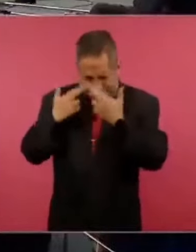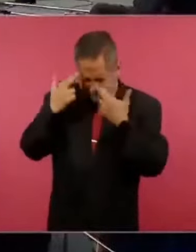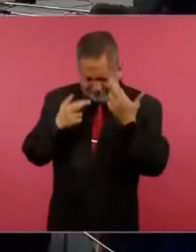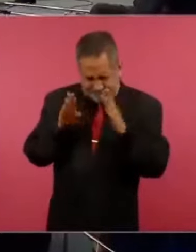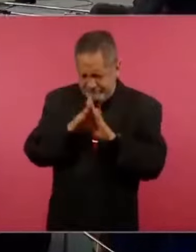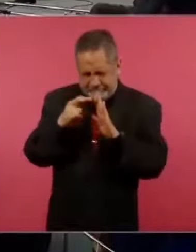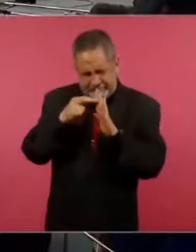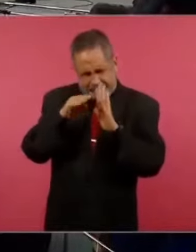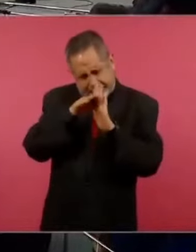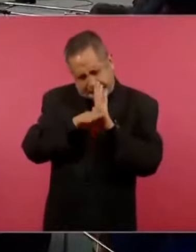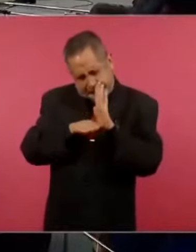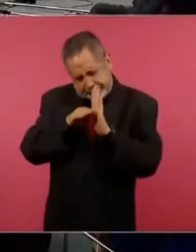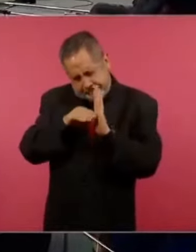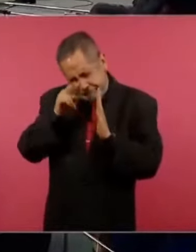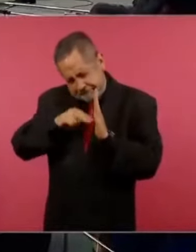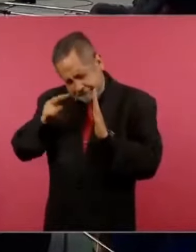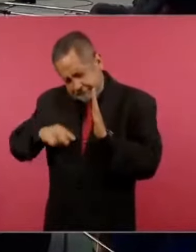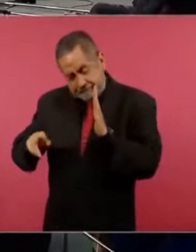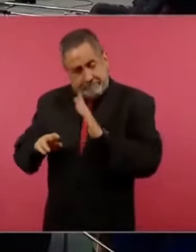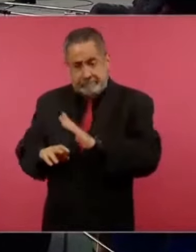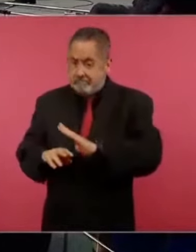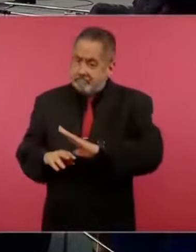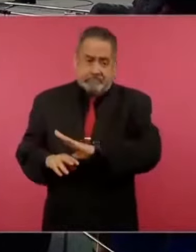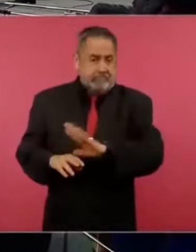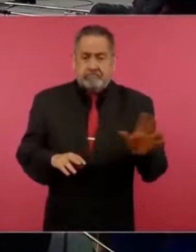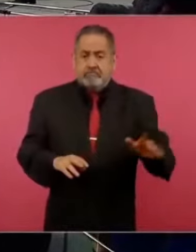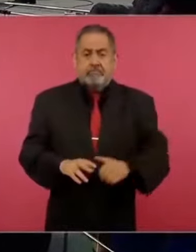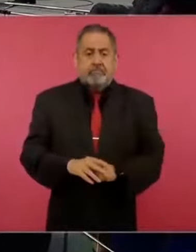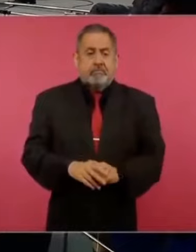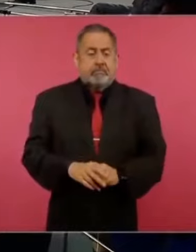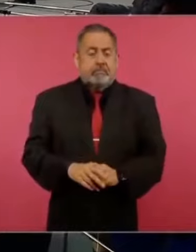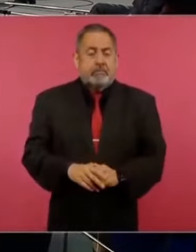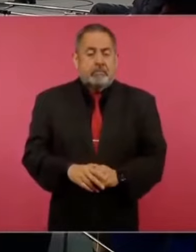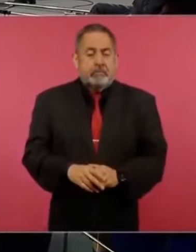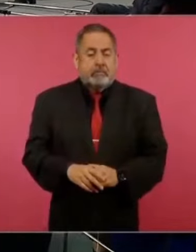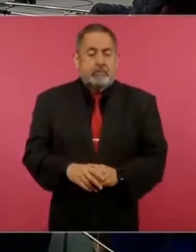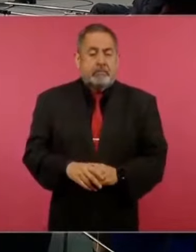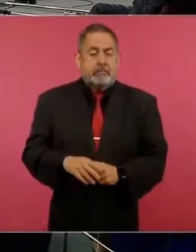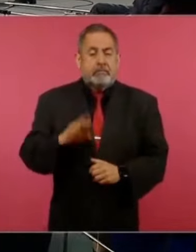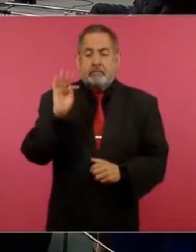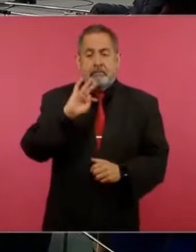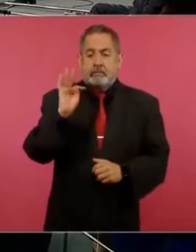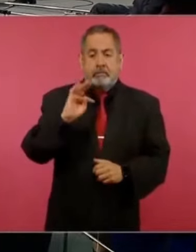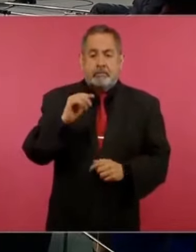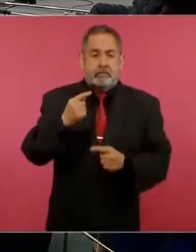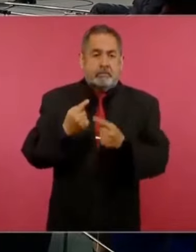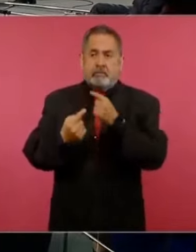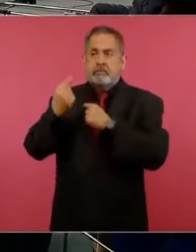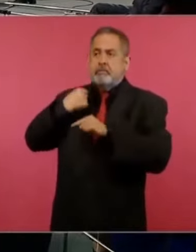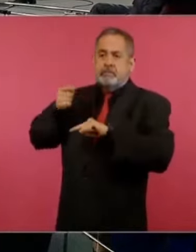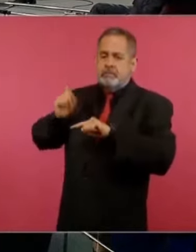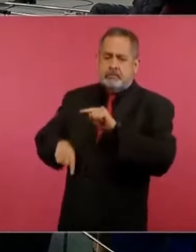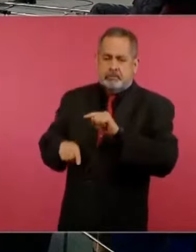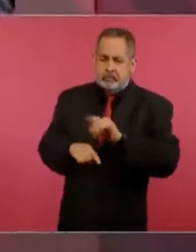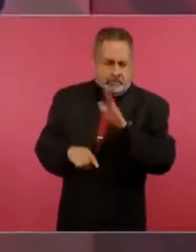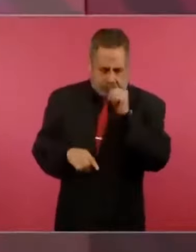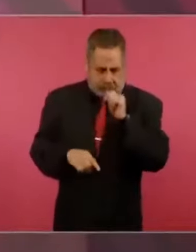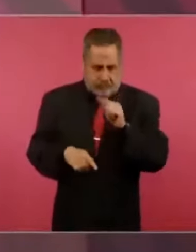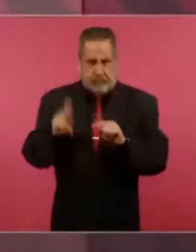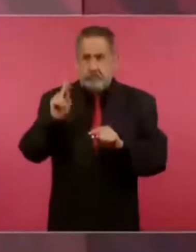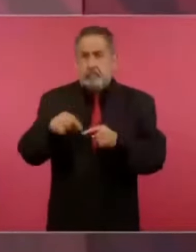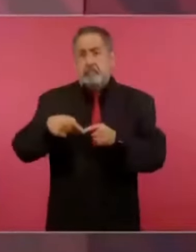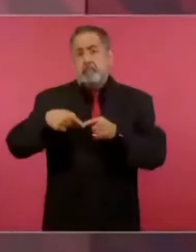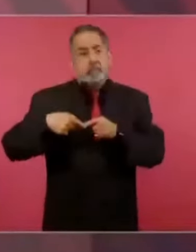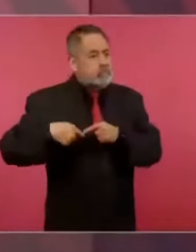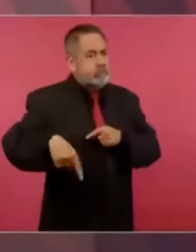Y puede ser que ya no aplique de manera retroactiva, pero hacia adelante,